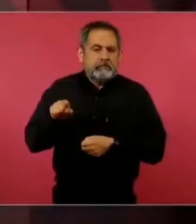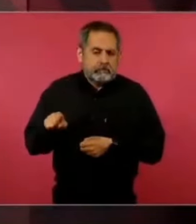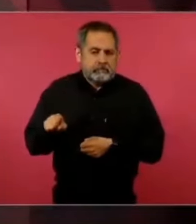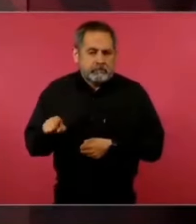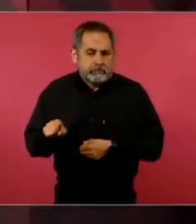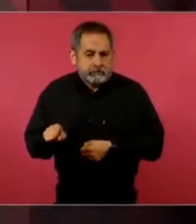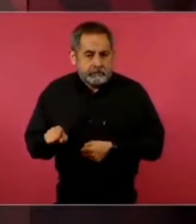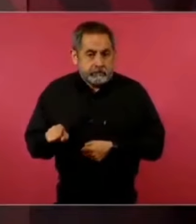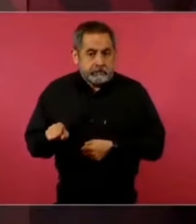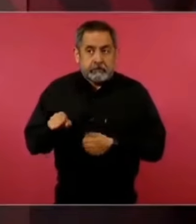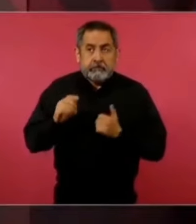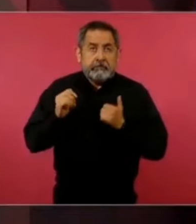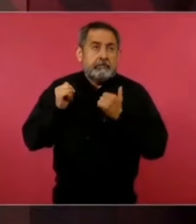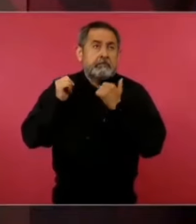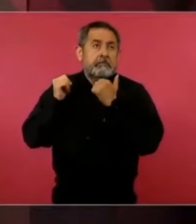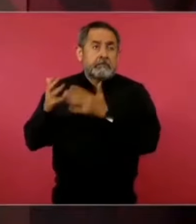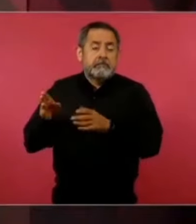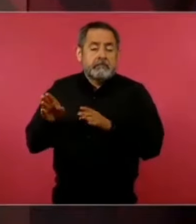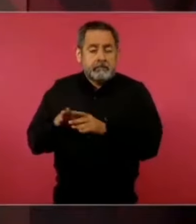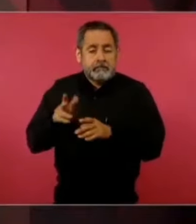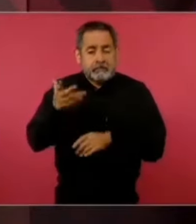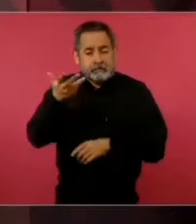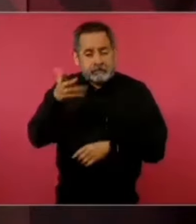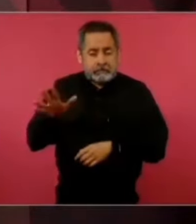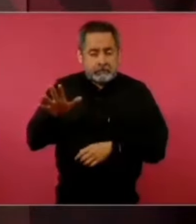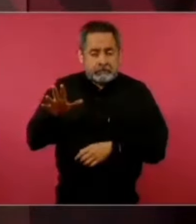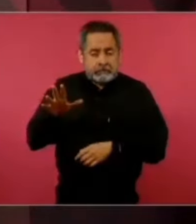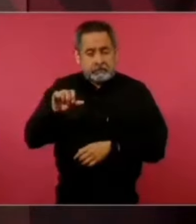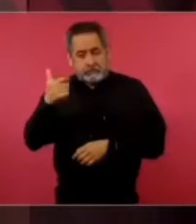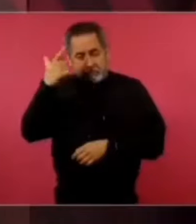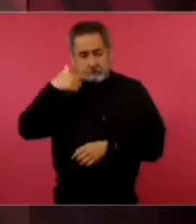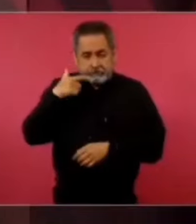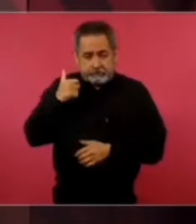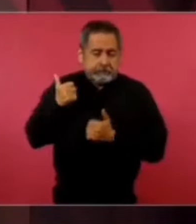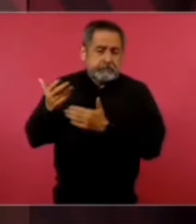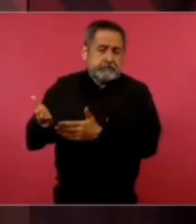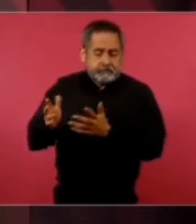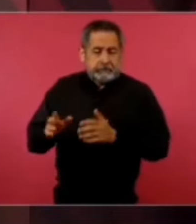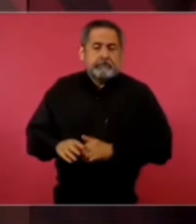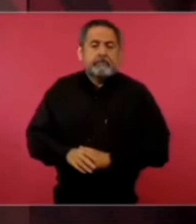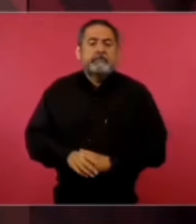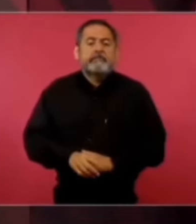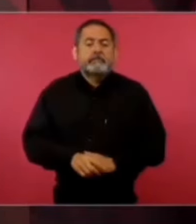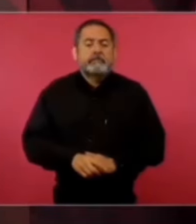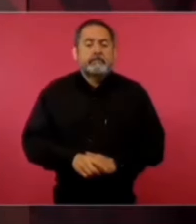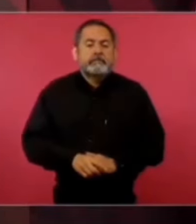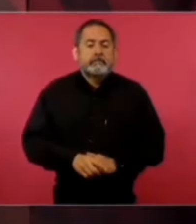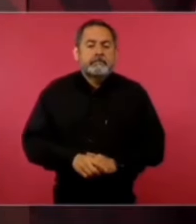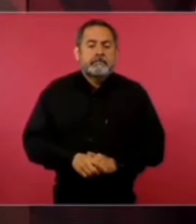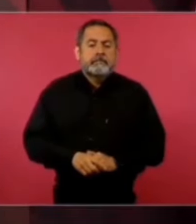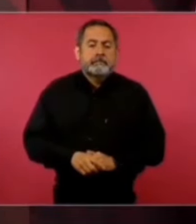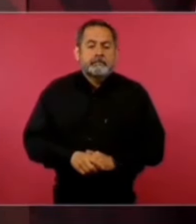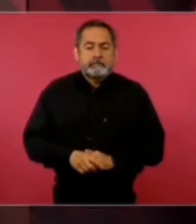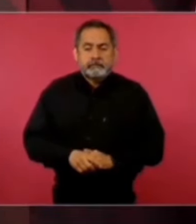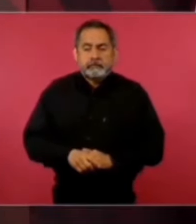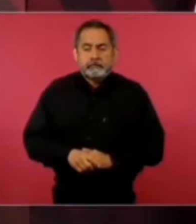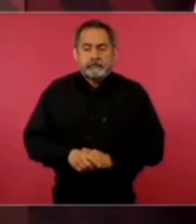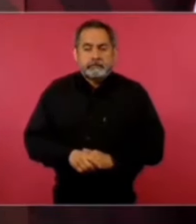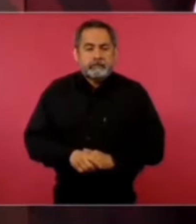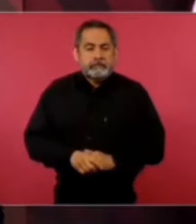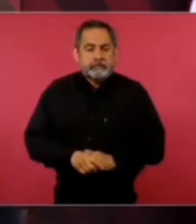pues vamos a llegar como a las 10, 11 de la noche y mañana